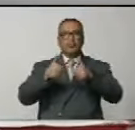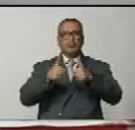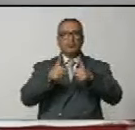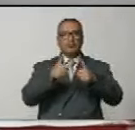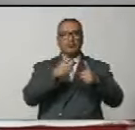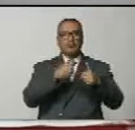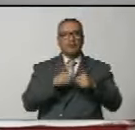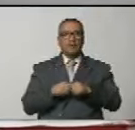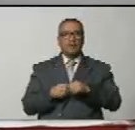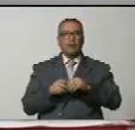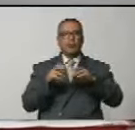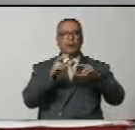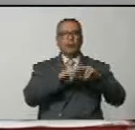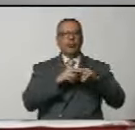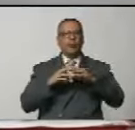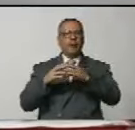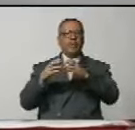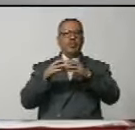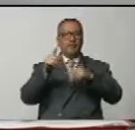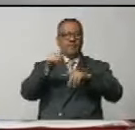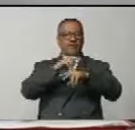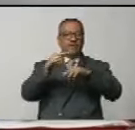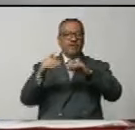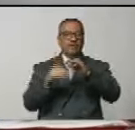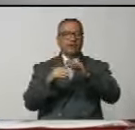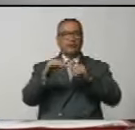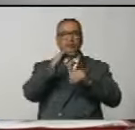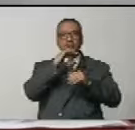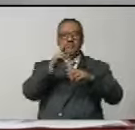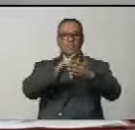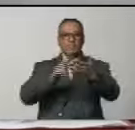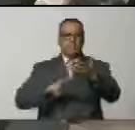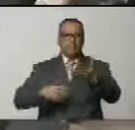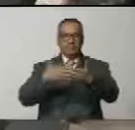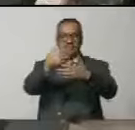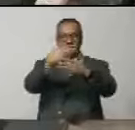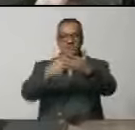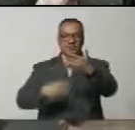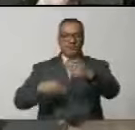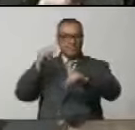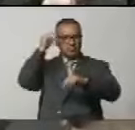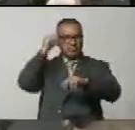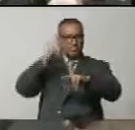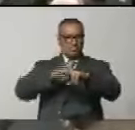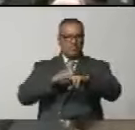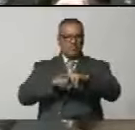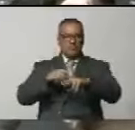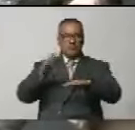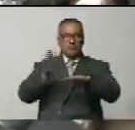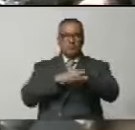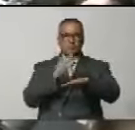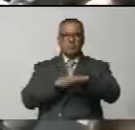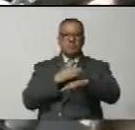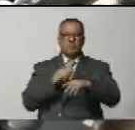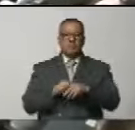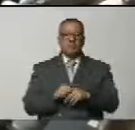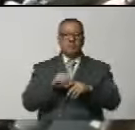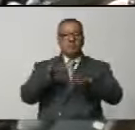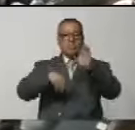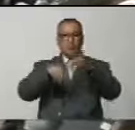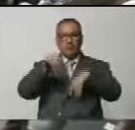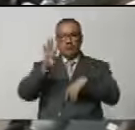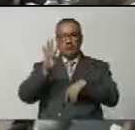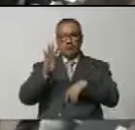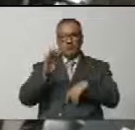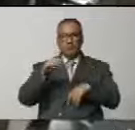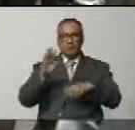sesión. Ciudadano Subsecretario, sírvase a dar lectura a las actas de la sesión ordinaria del día jueves 14